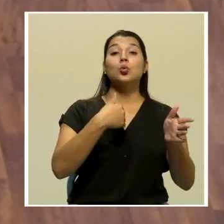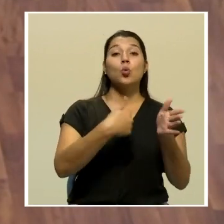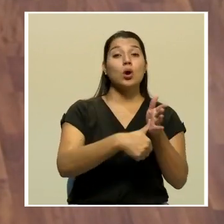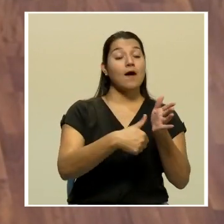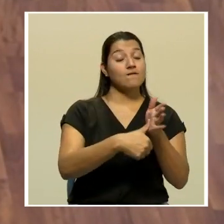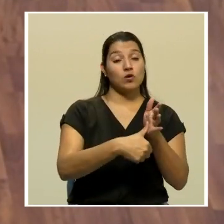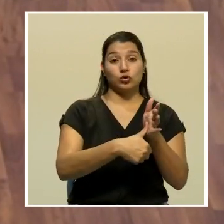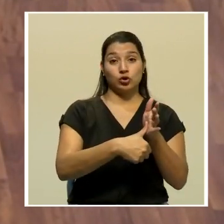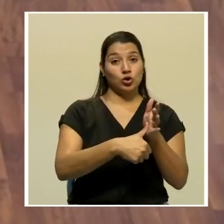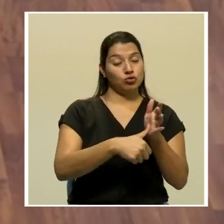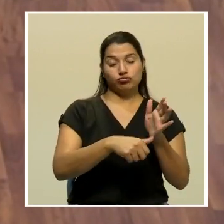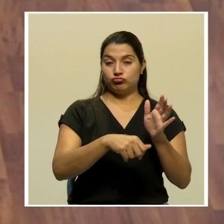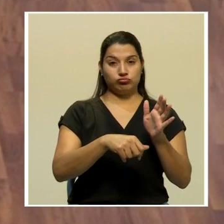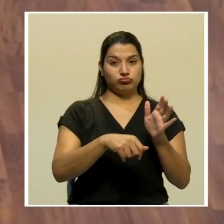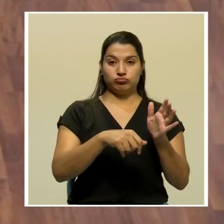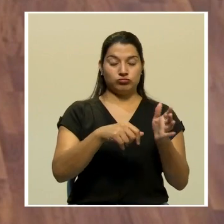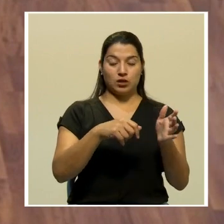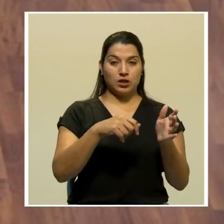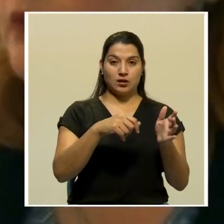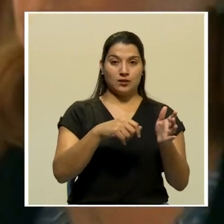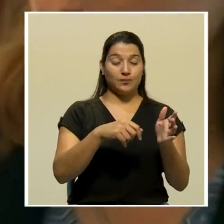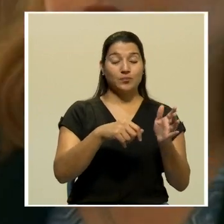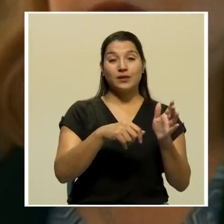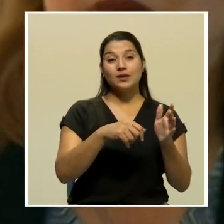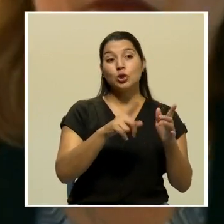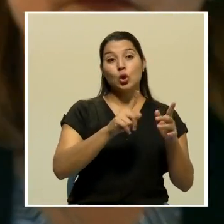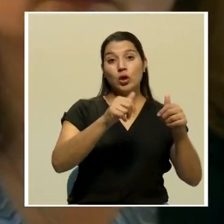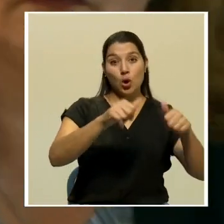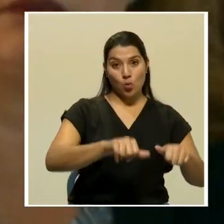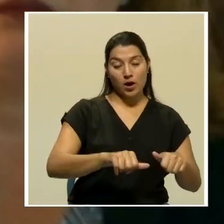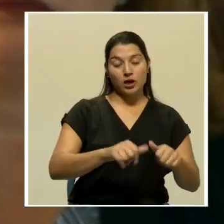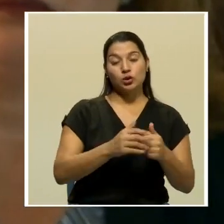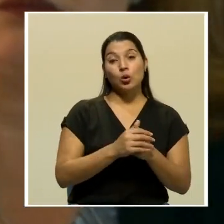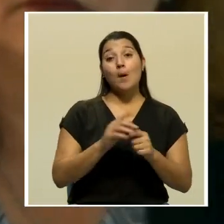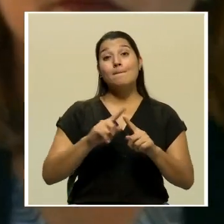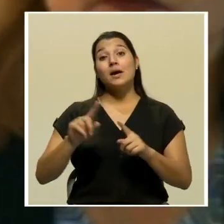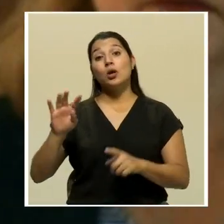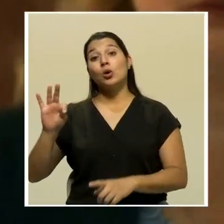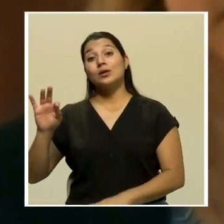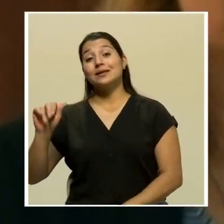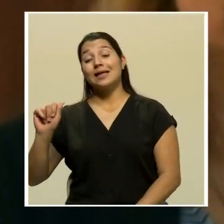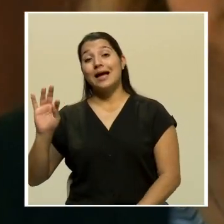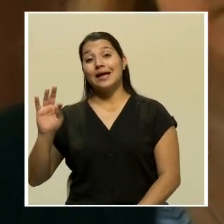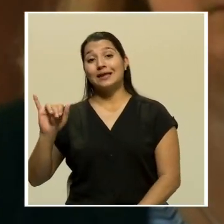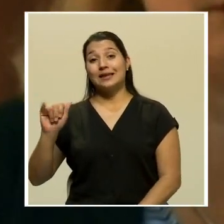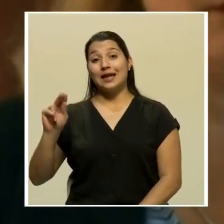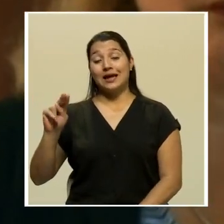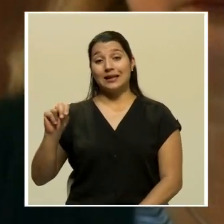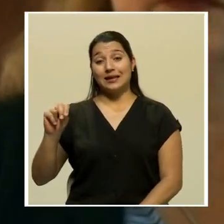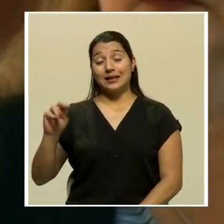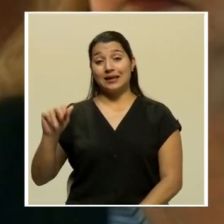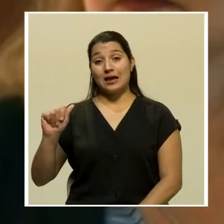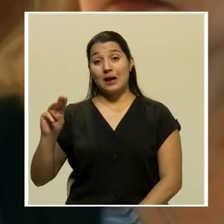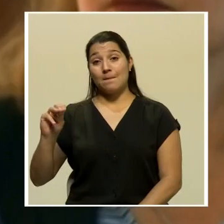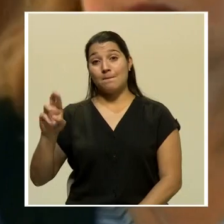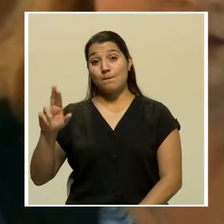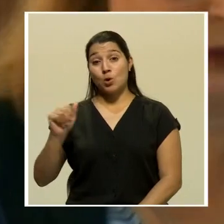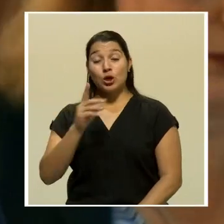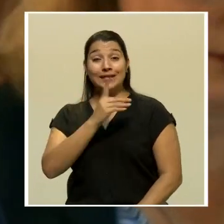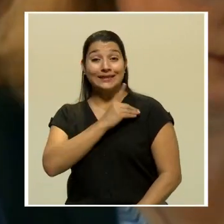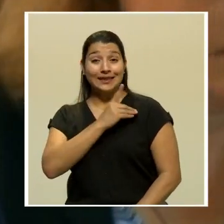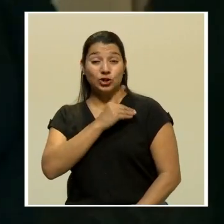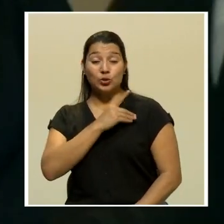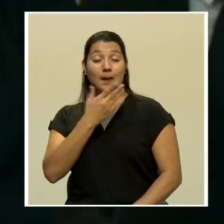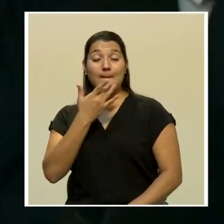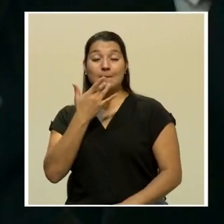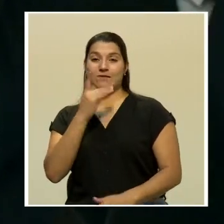Fernández, defensora adjunta, mientras que Tatiana Mora, directora del despacho, se abstuvo